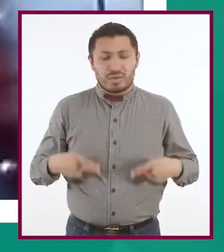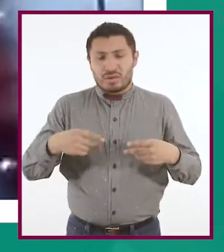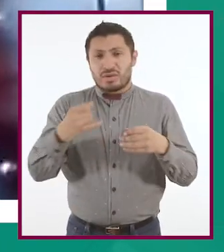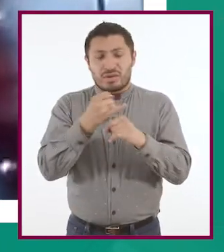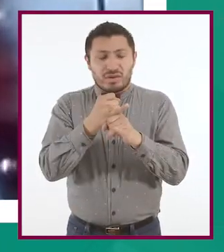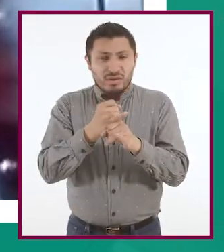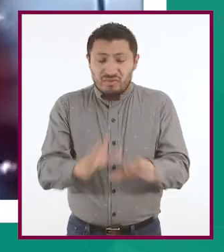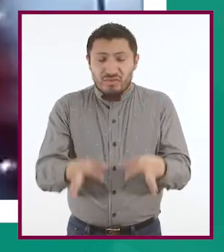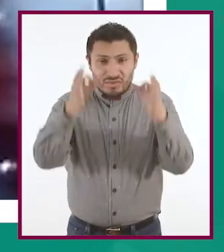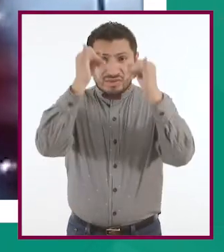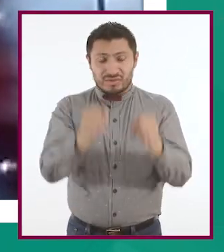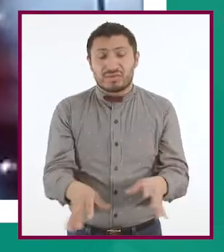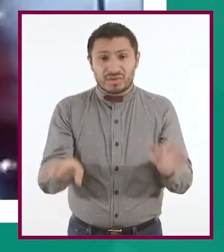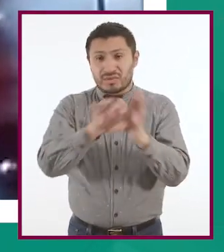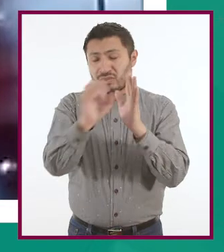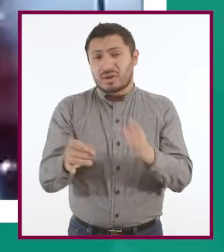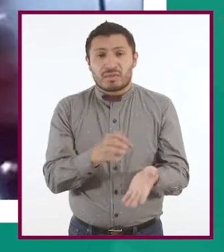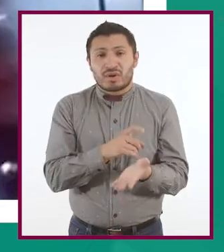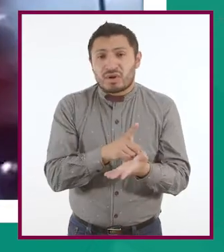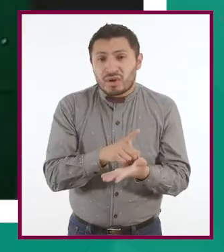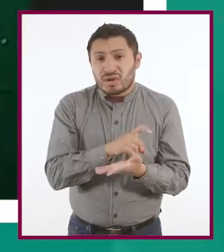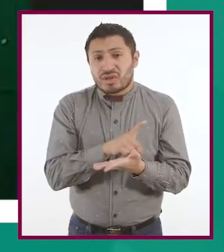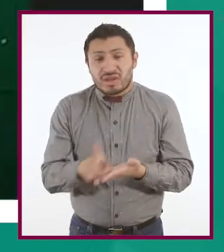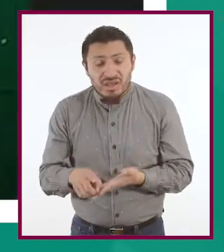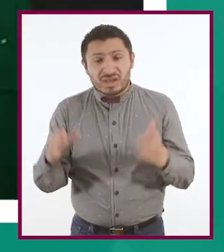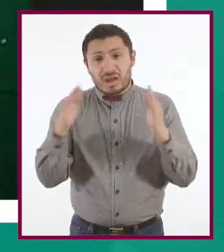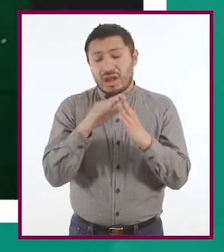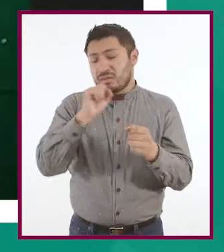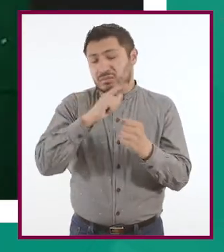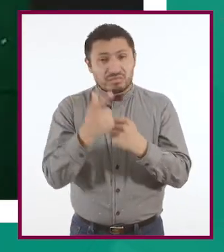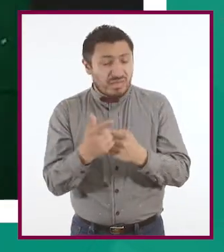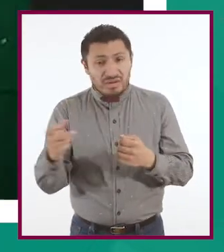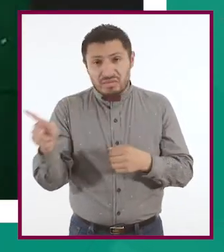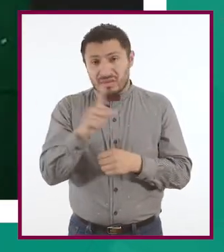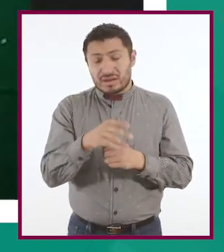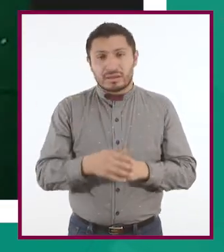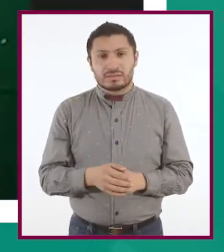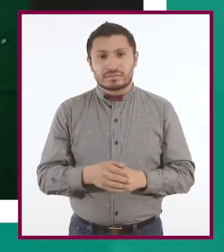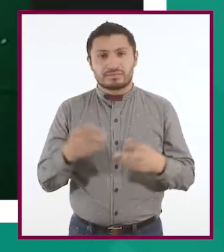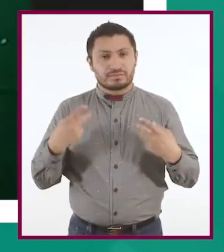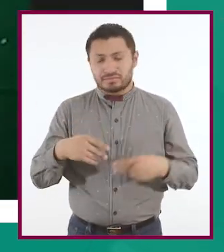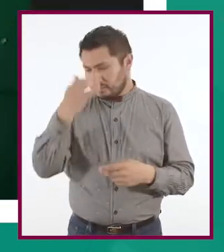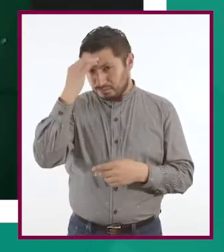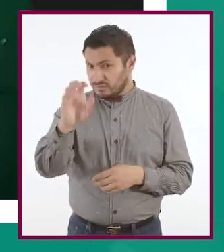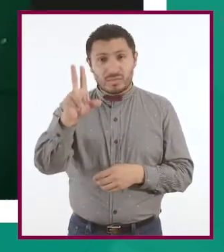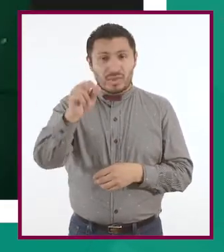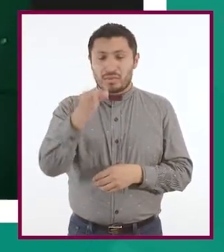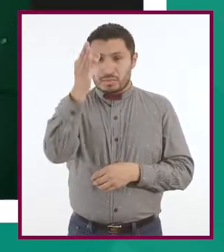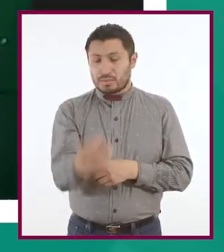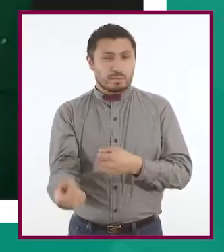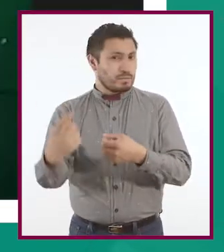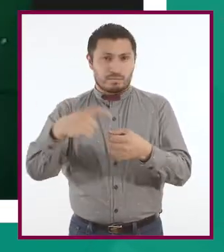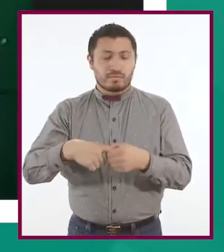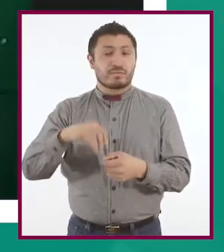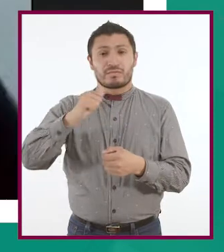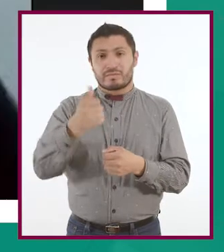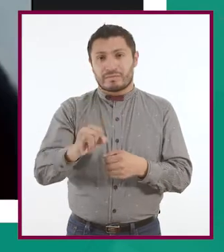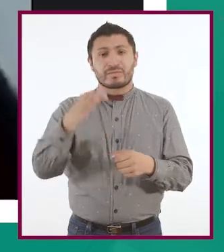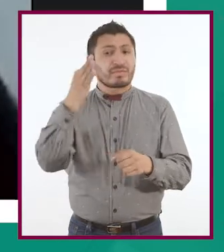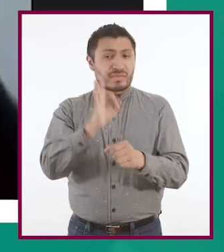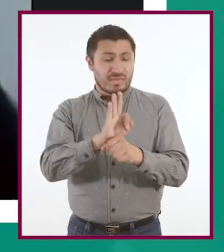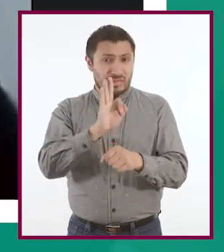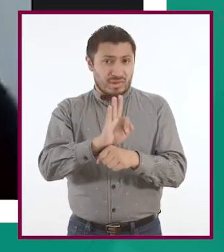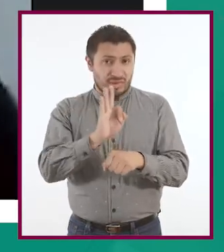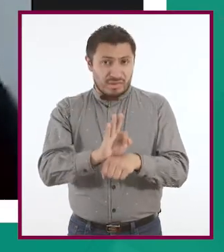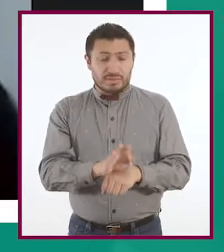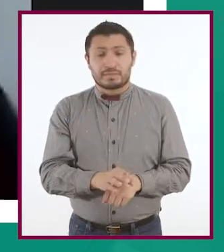tu número de dirección de casa o cosas por el estilo. A las personas que no conocemos, no aceptarlas y así podemos protegernos. Como dicen,